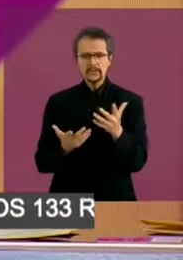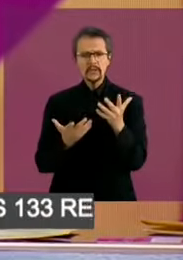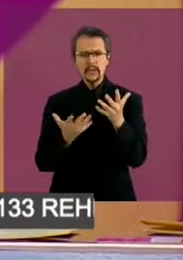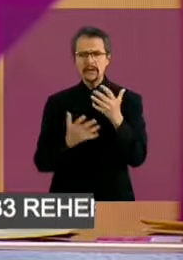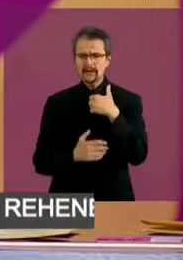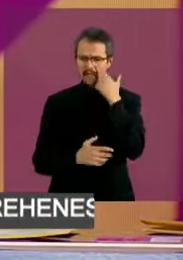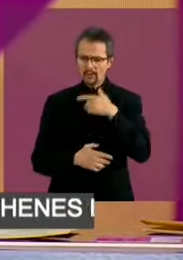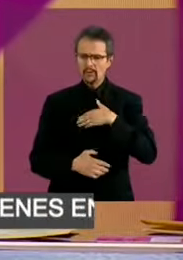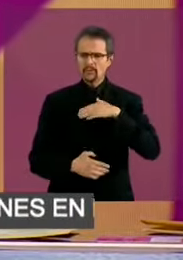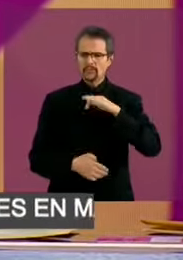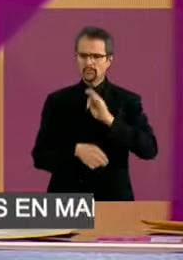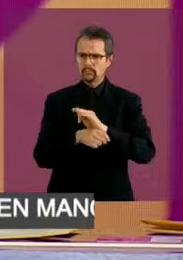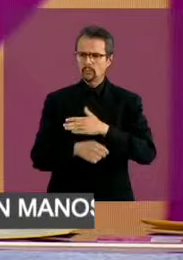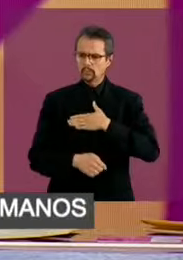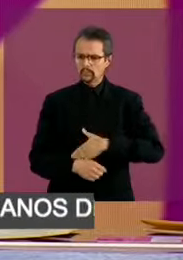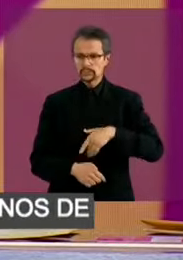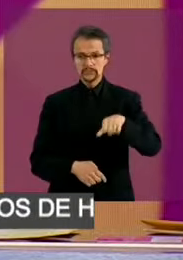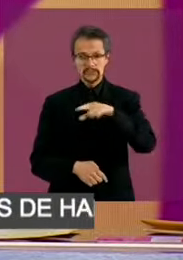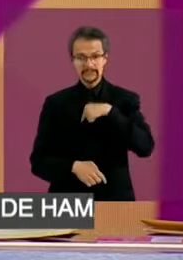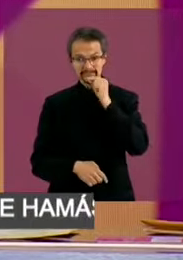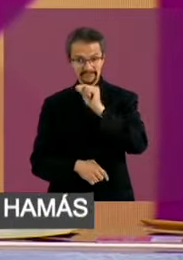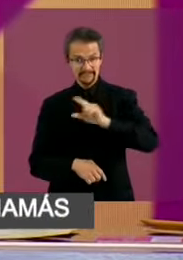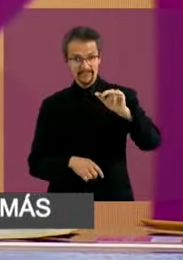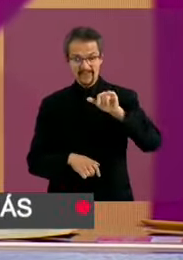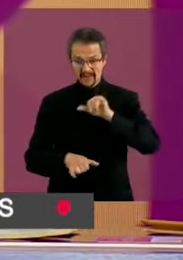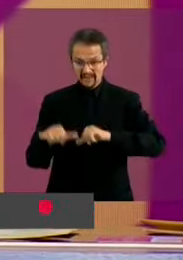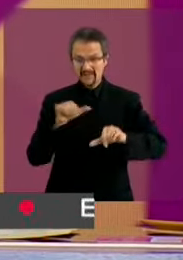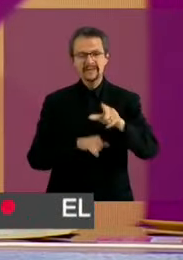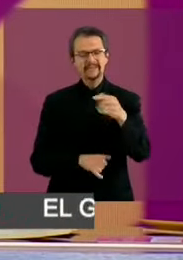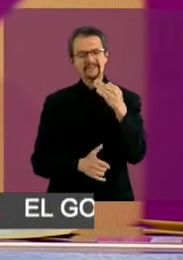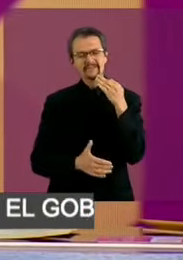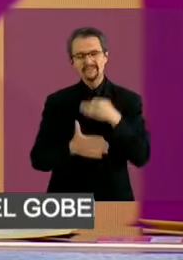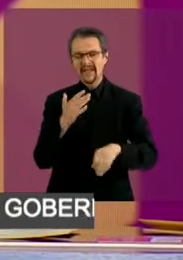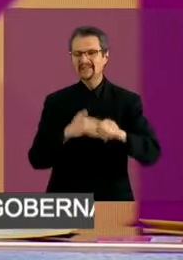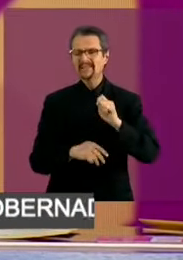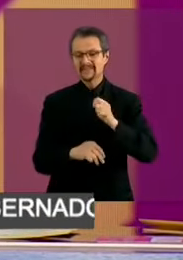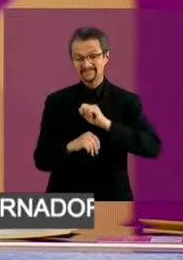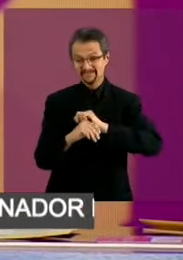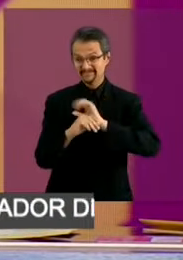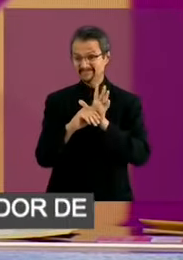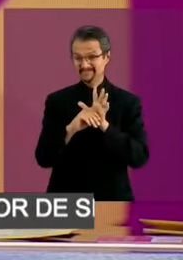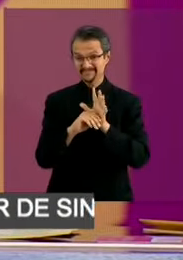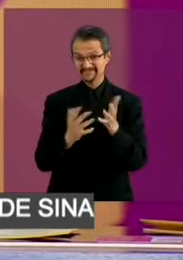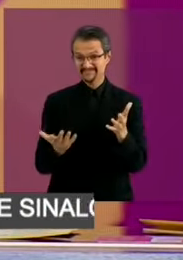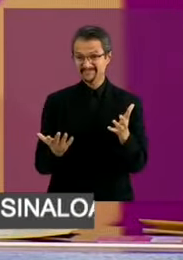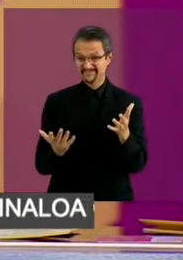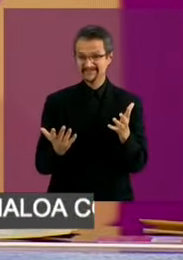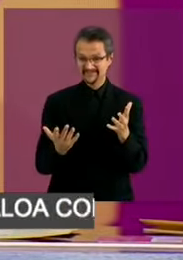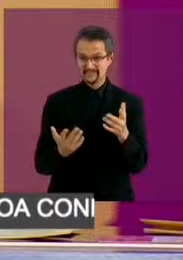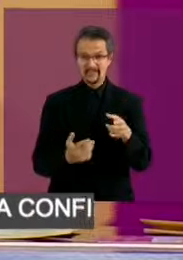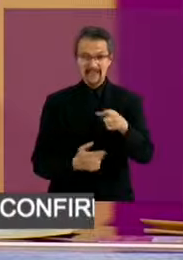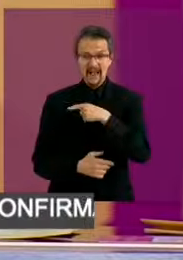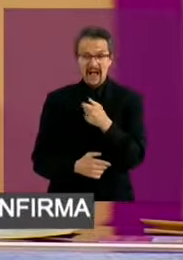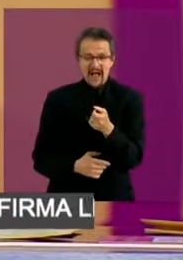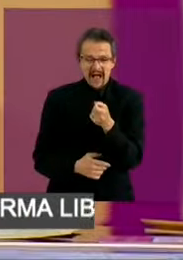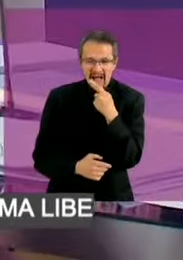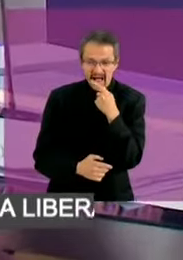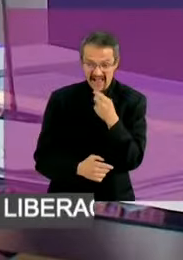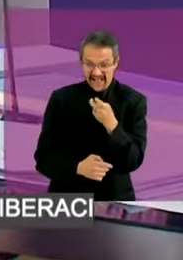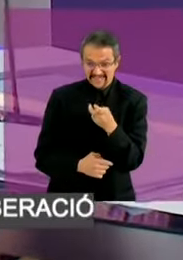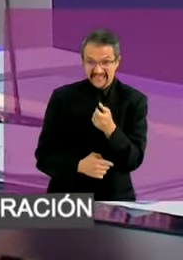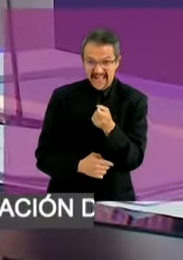defines como científica, pero te olvidaste en la pandemia. Le diste un medicamento para piojos